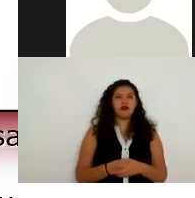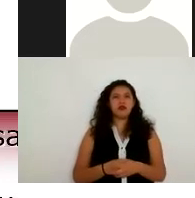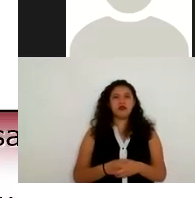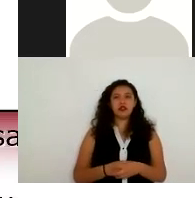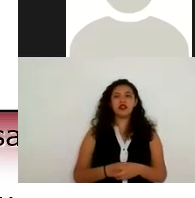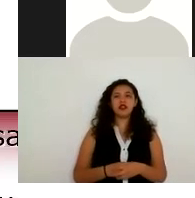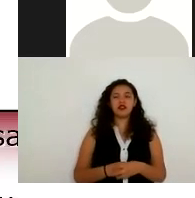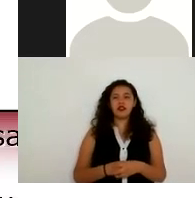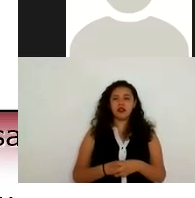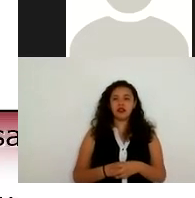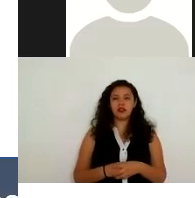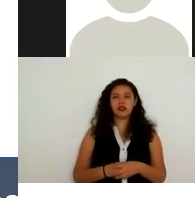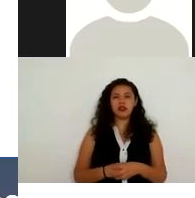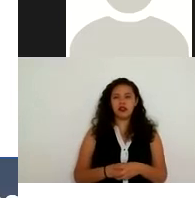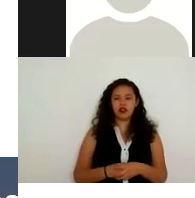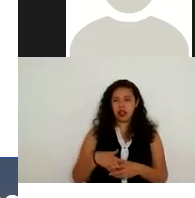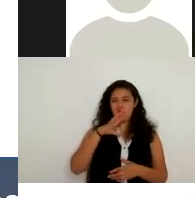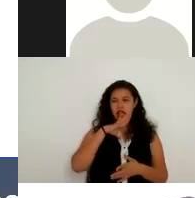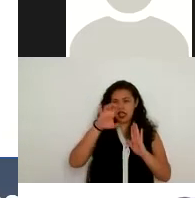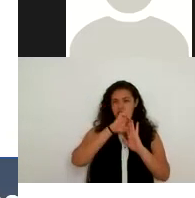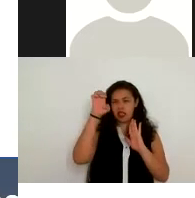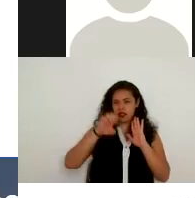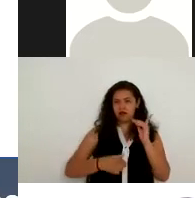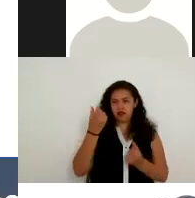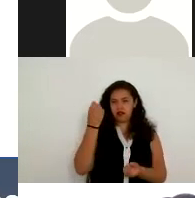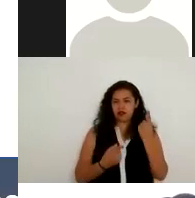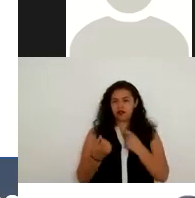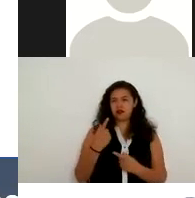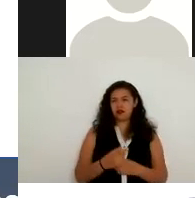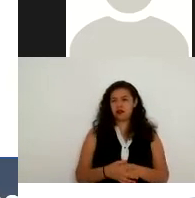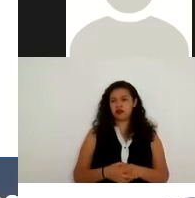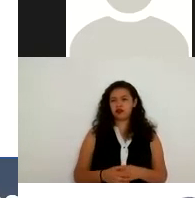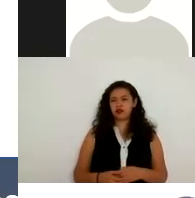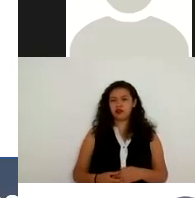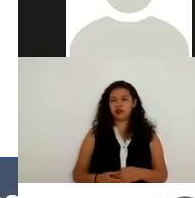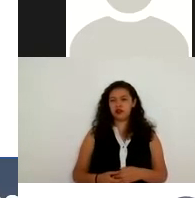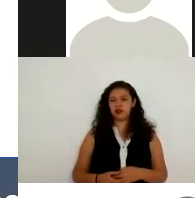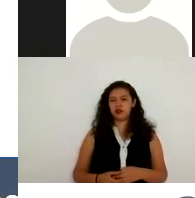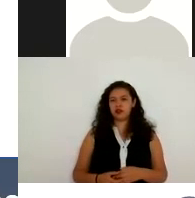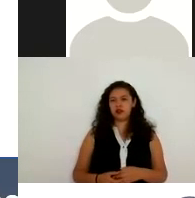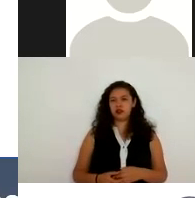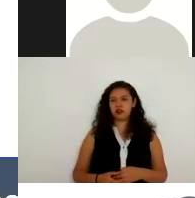tenemos unos ejemplos traemos unos ejemplos que permitimos